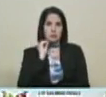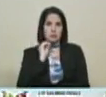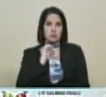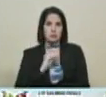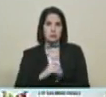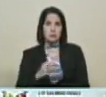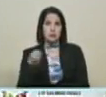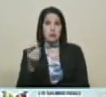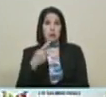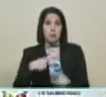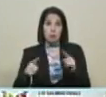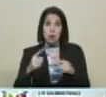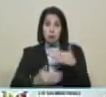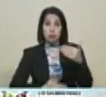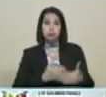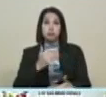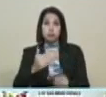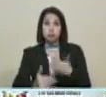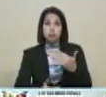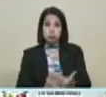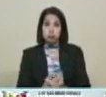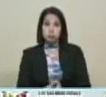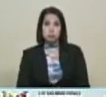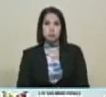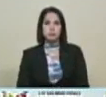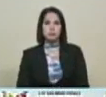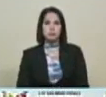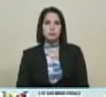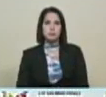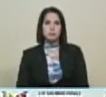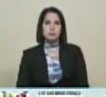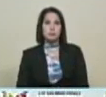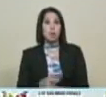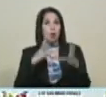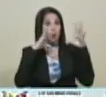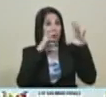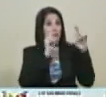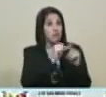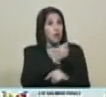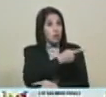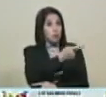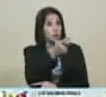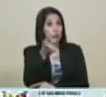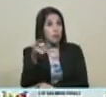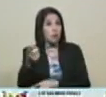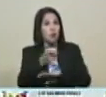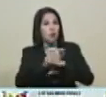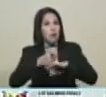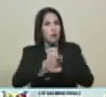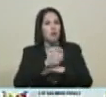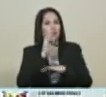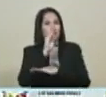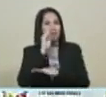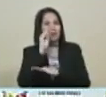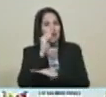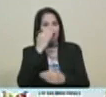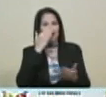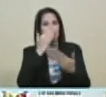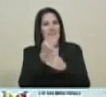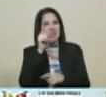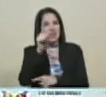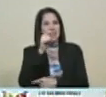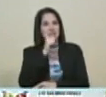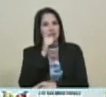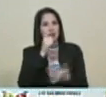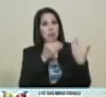Pero hay que dar paso a paso. Y un paso clave que hay que dar, yo confío en ustedes, gobernadores, cuidado, cuidado a quien pone al frente de